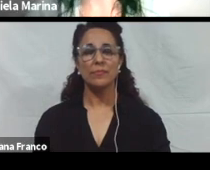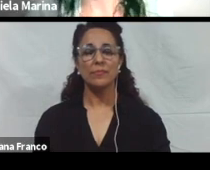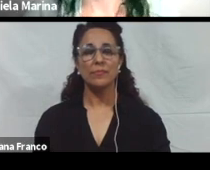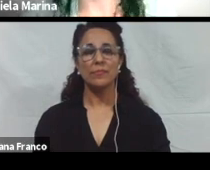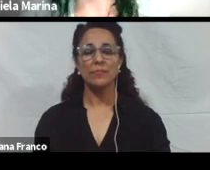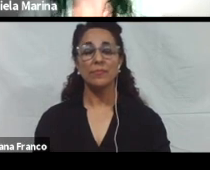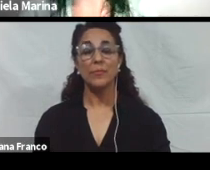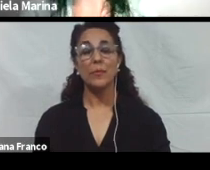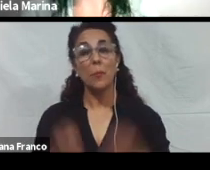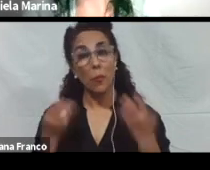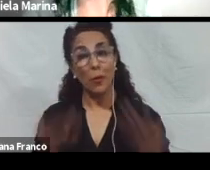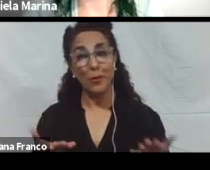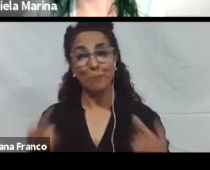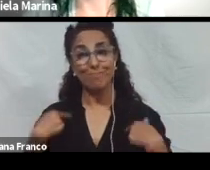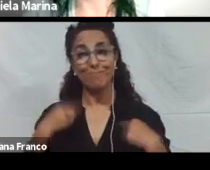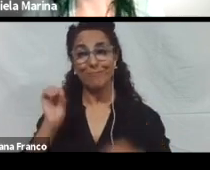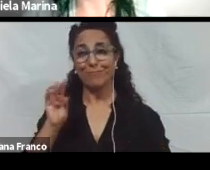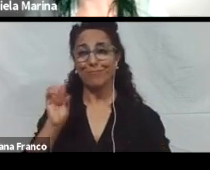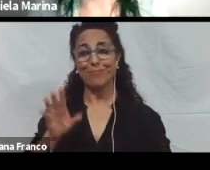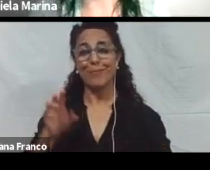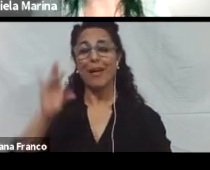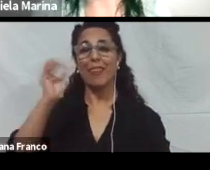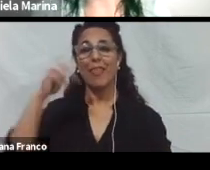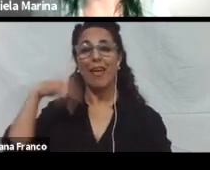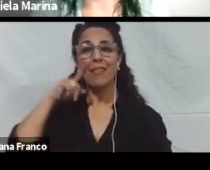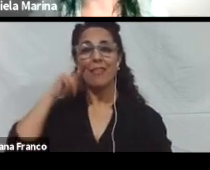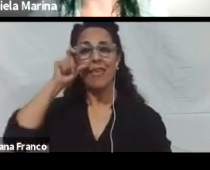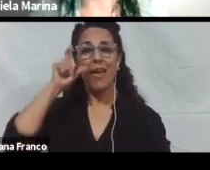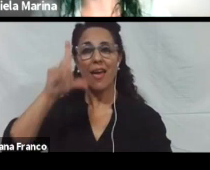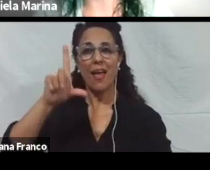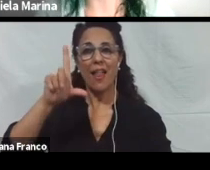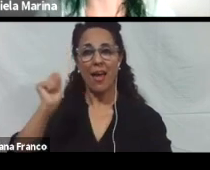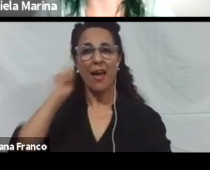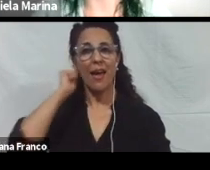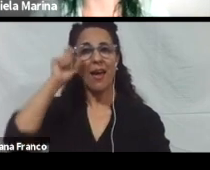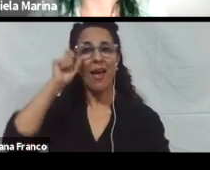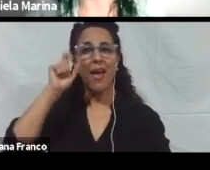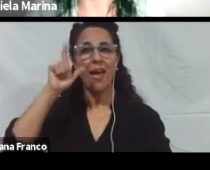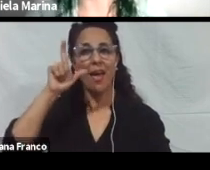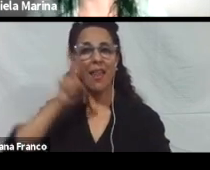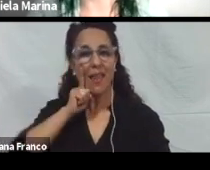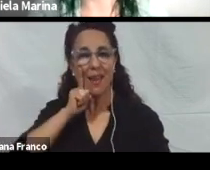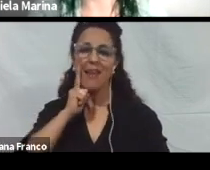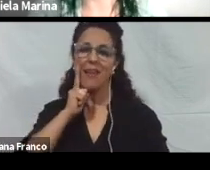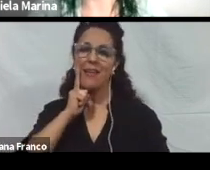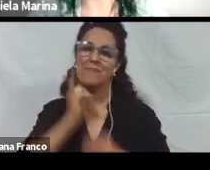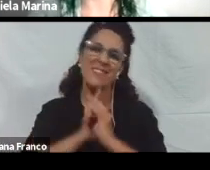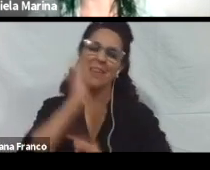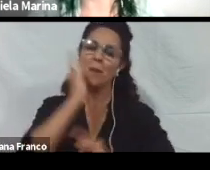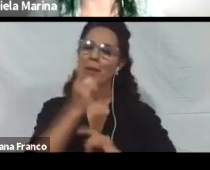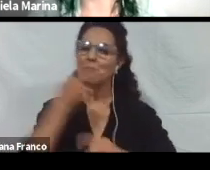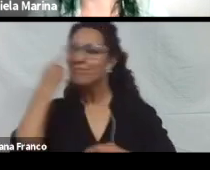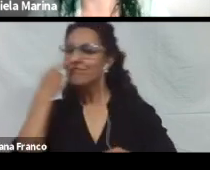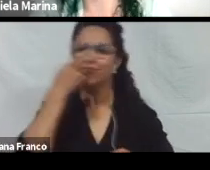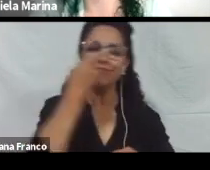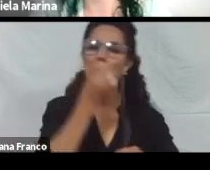Bueno, yo soy Daniela Geli. Siempre me interesó la tecnología, sobre todo por su aplicación a mejorar la calidad